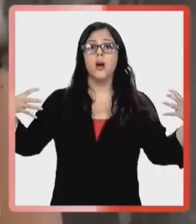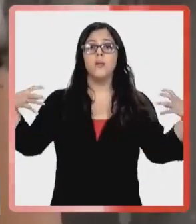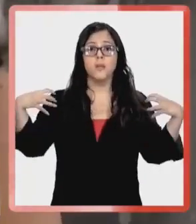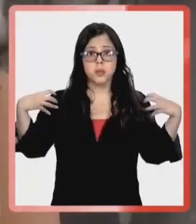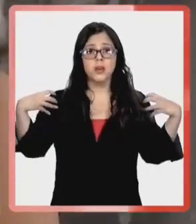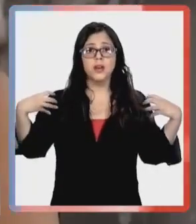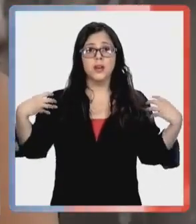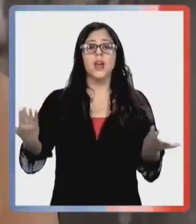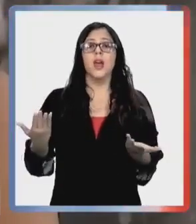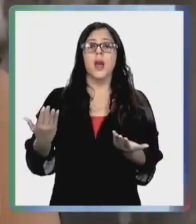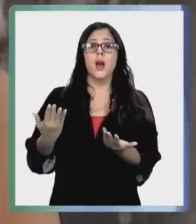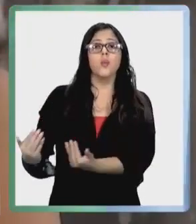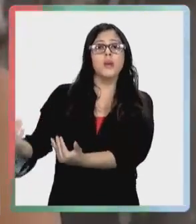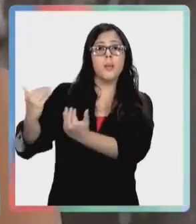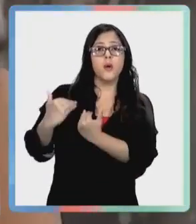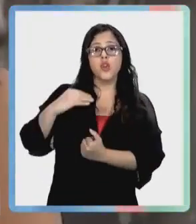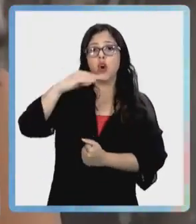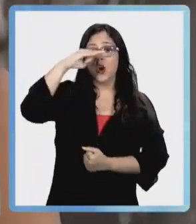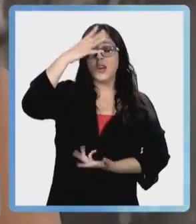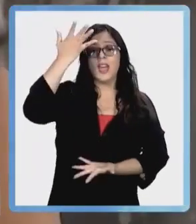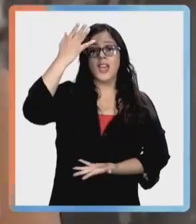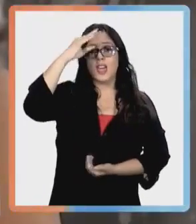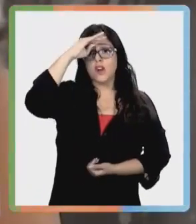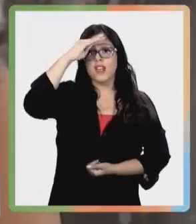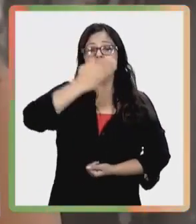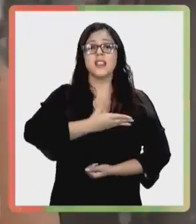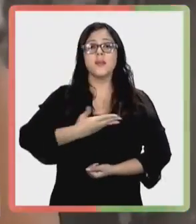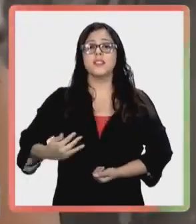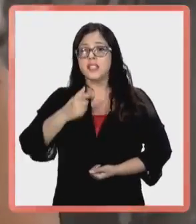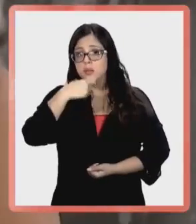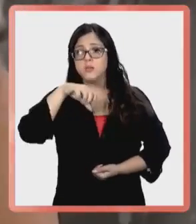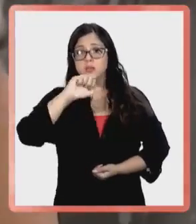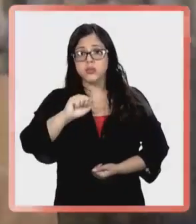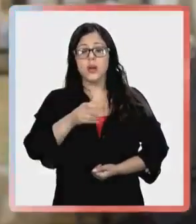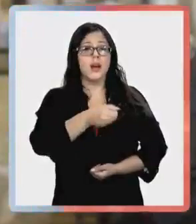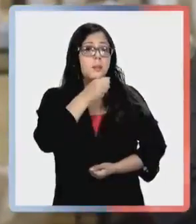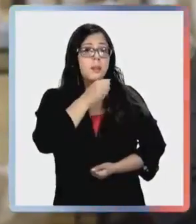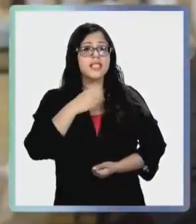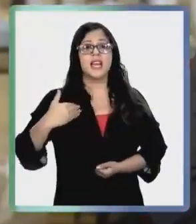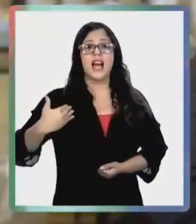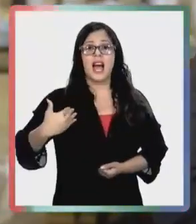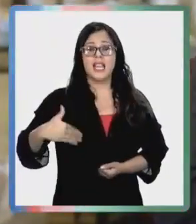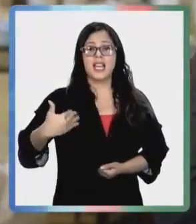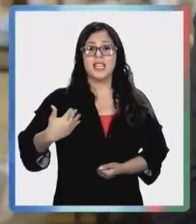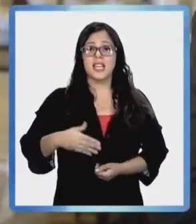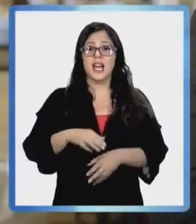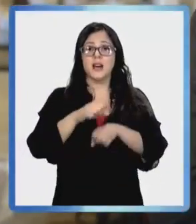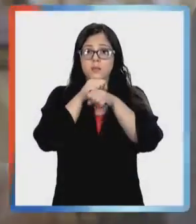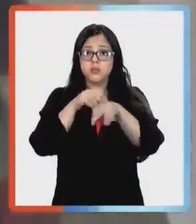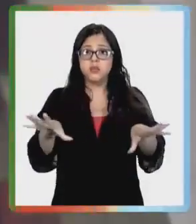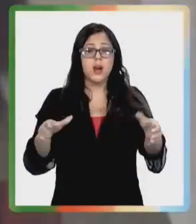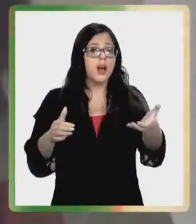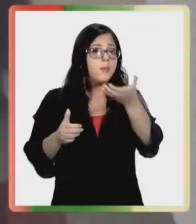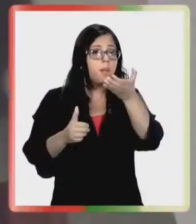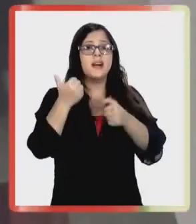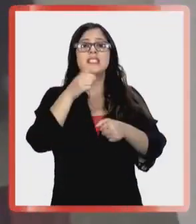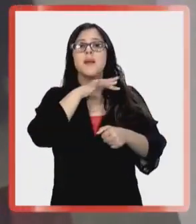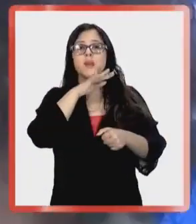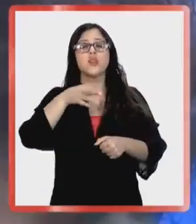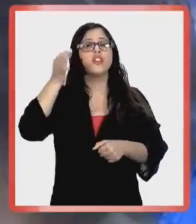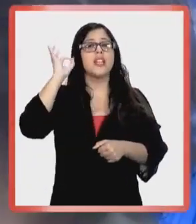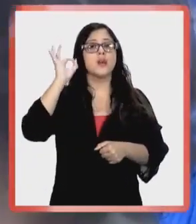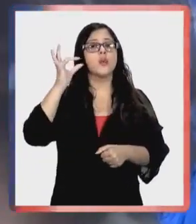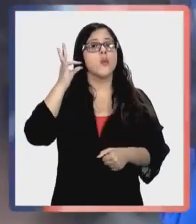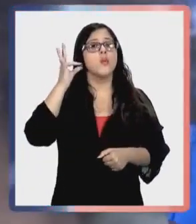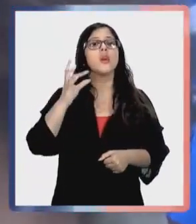nosotros estamos en nuestros cargos mientras contemos con la confianza del presidente de la República y esto no es una excepción. La prensa argentina publicó el audio de seis minutos